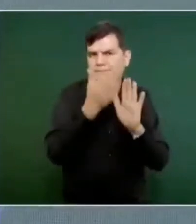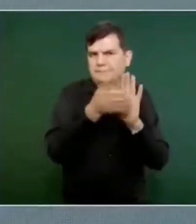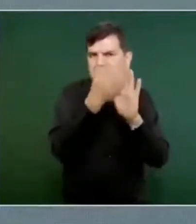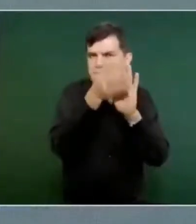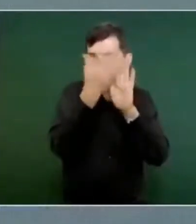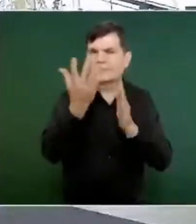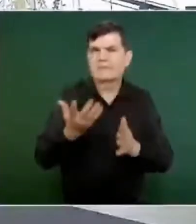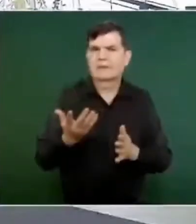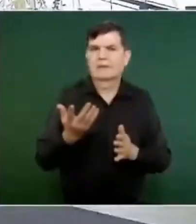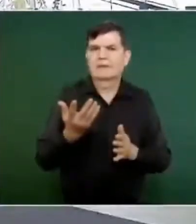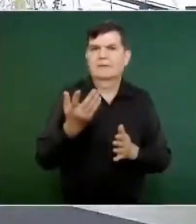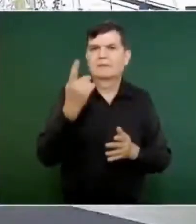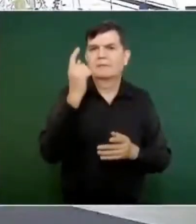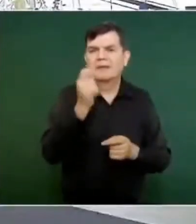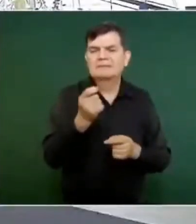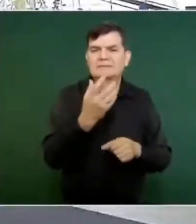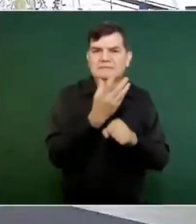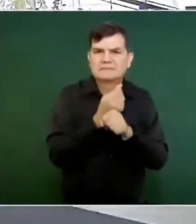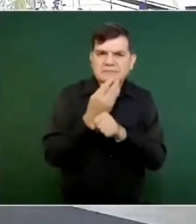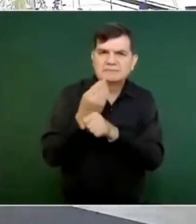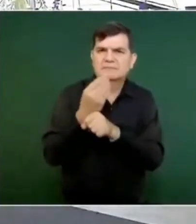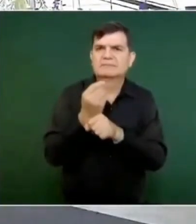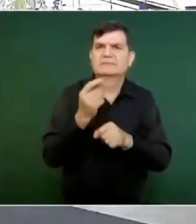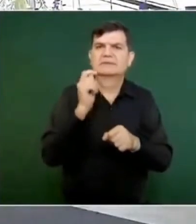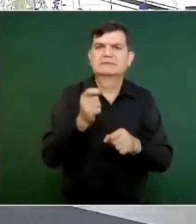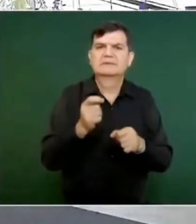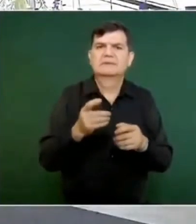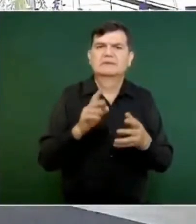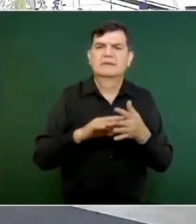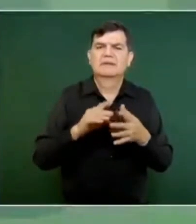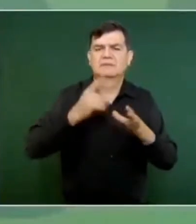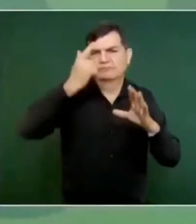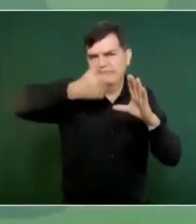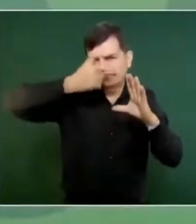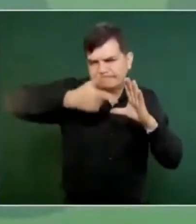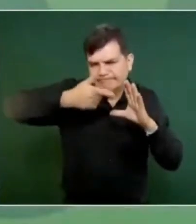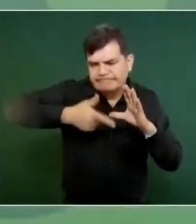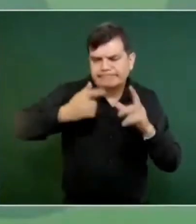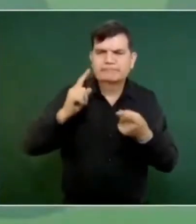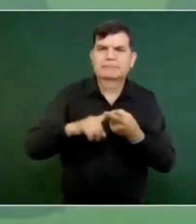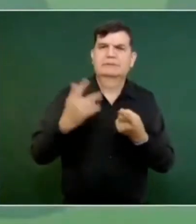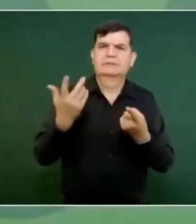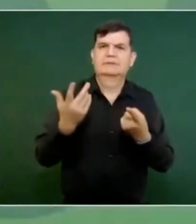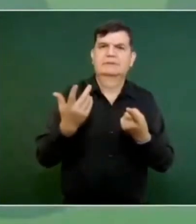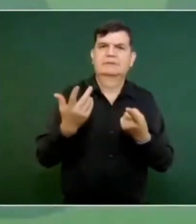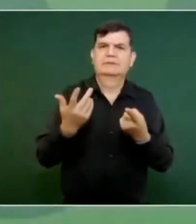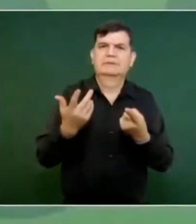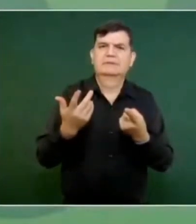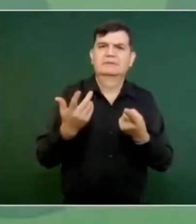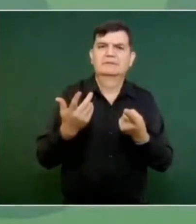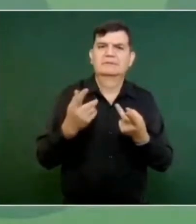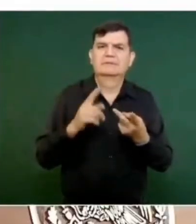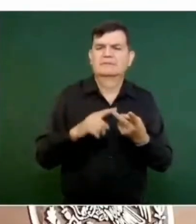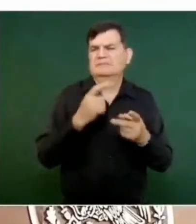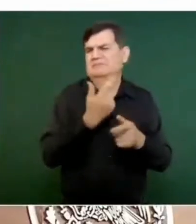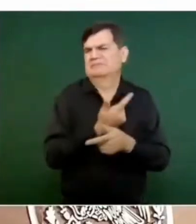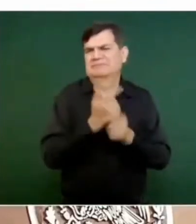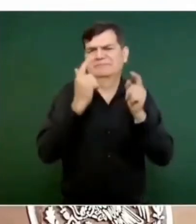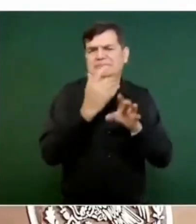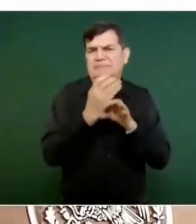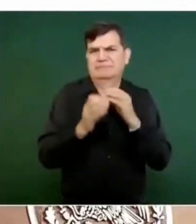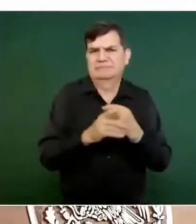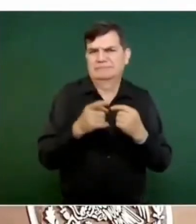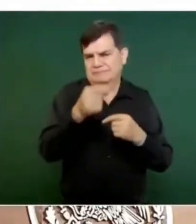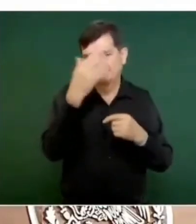lo que tiene que ver con herrería, en cualquier oficio